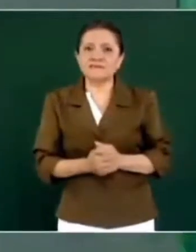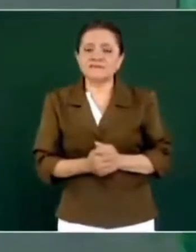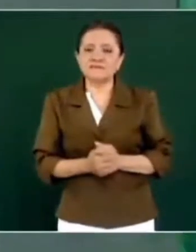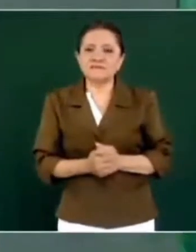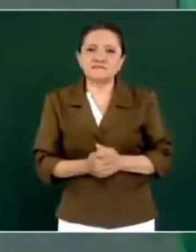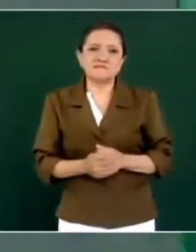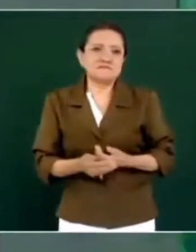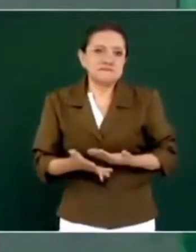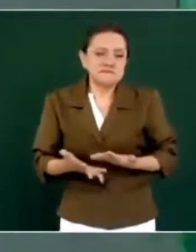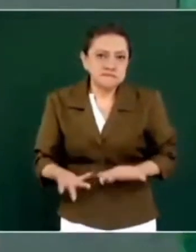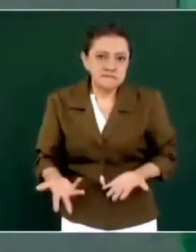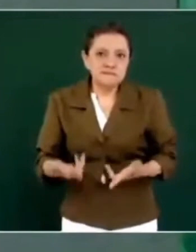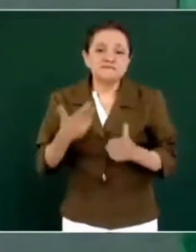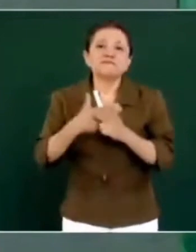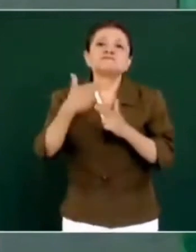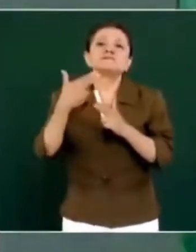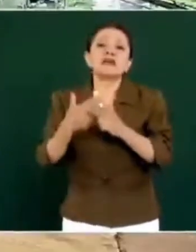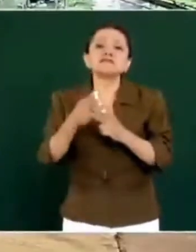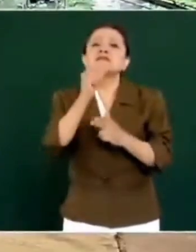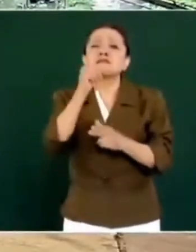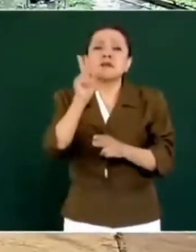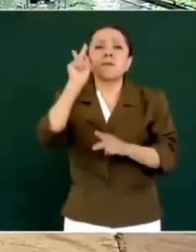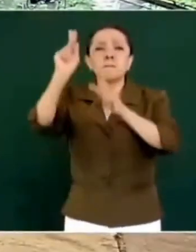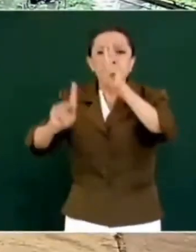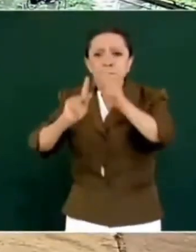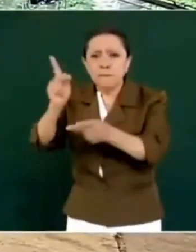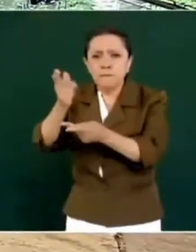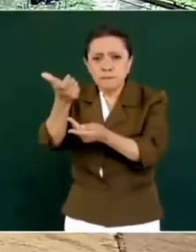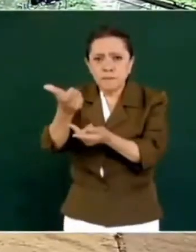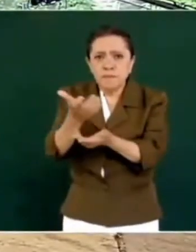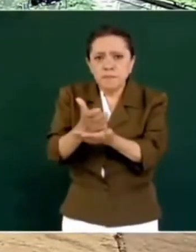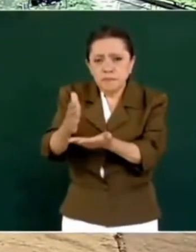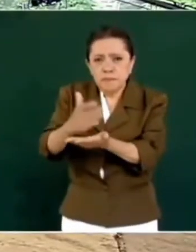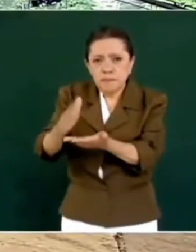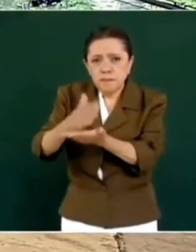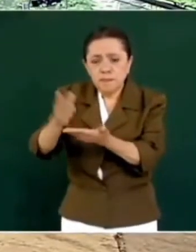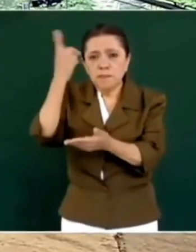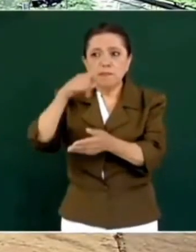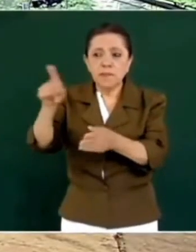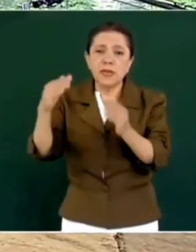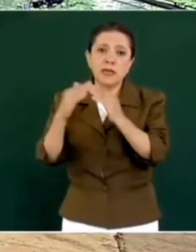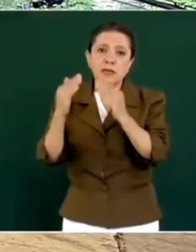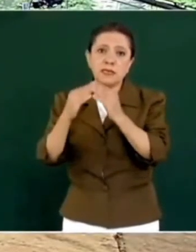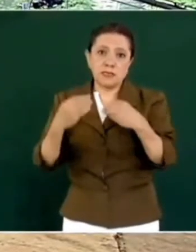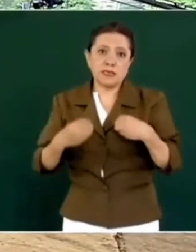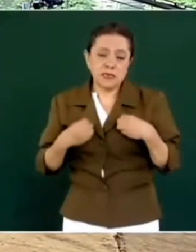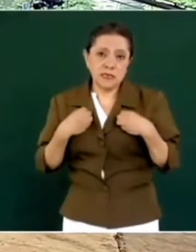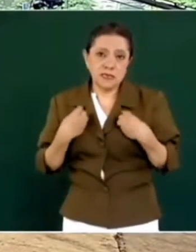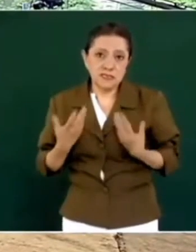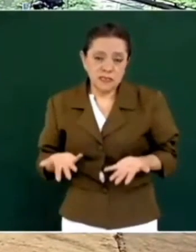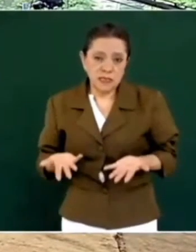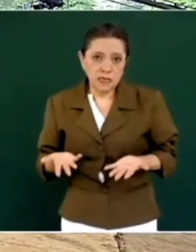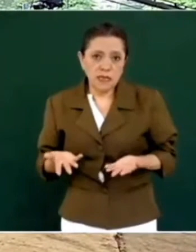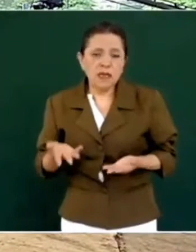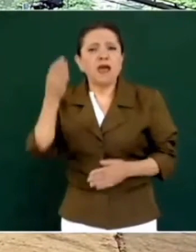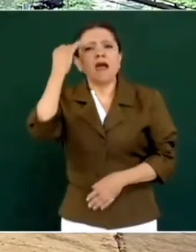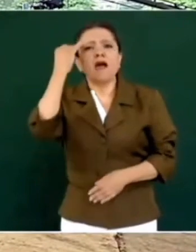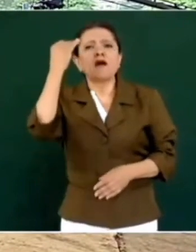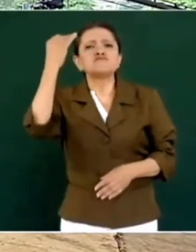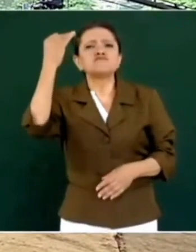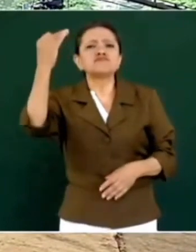a largo plazo,